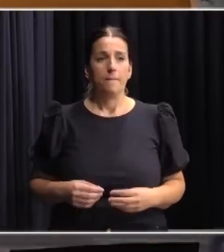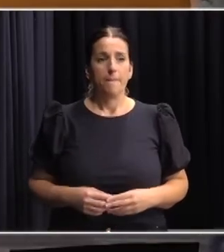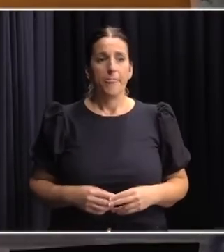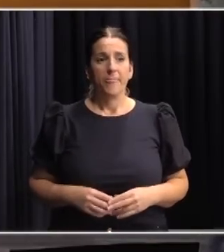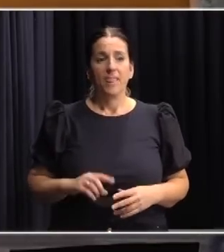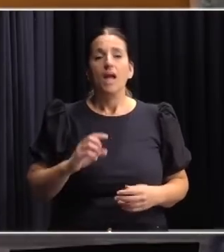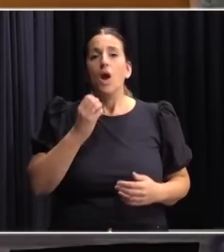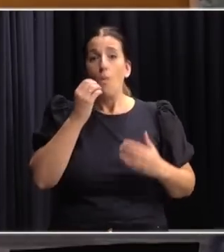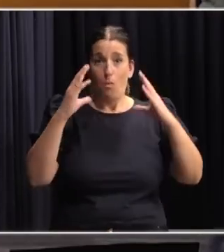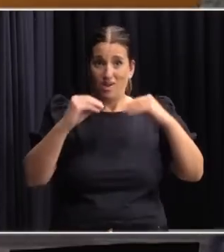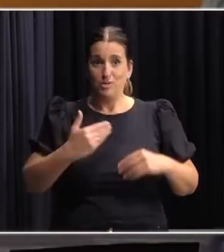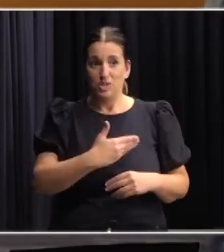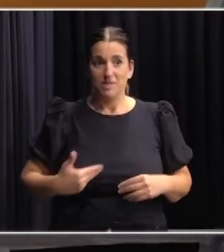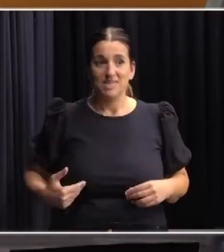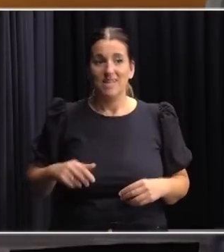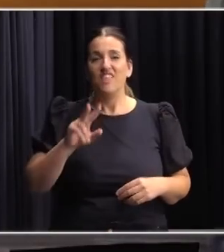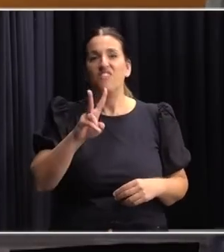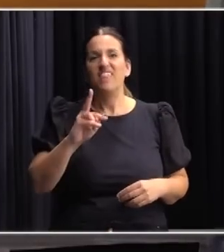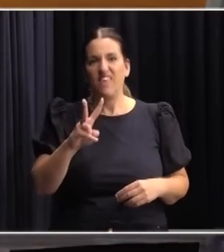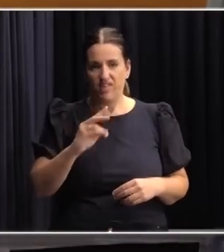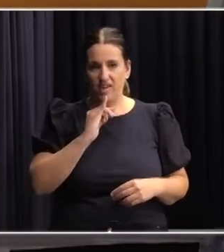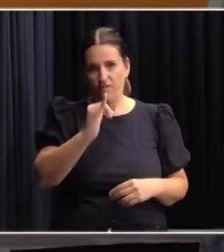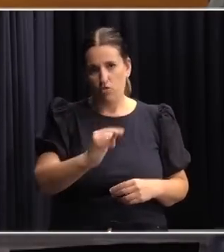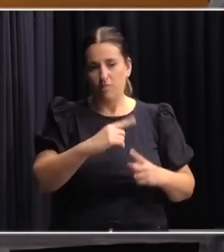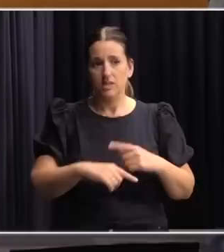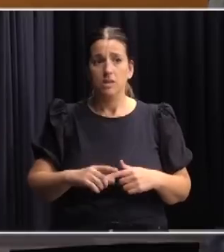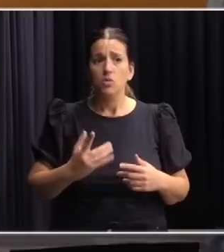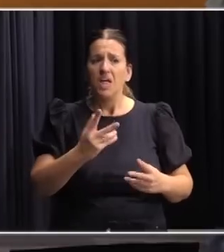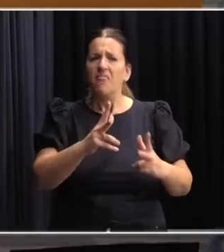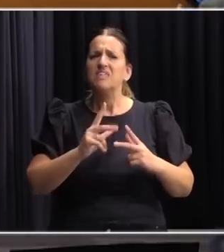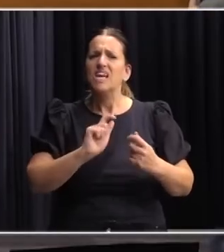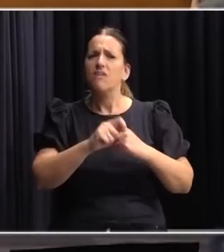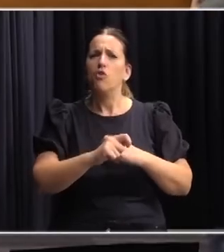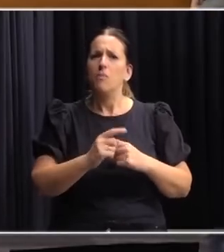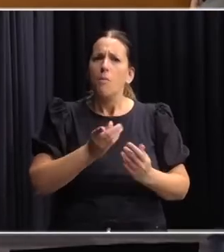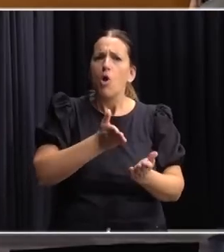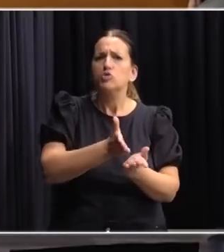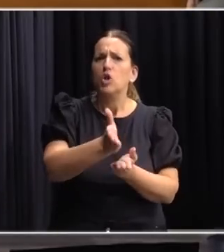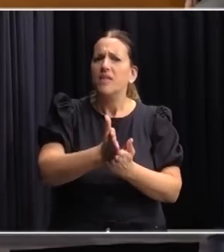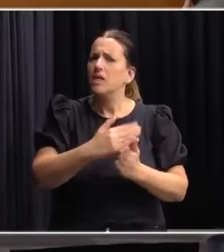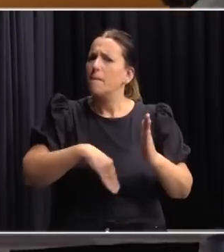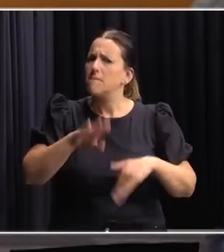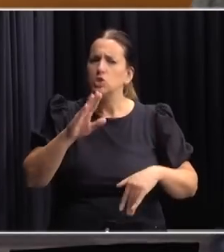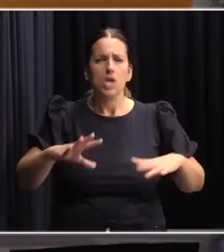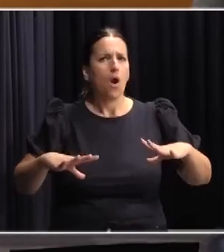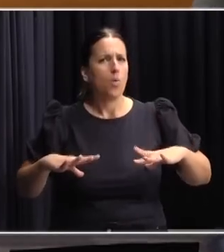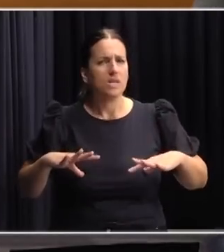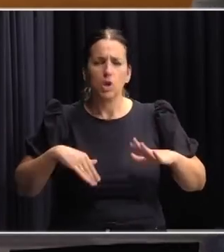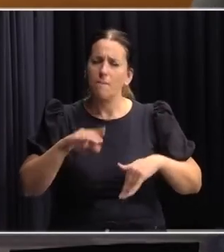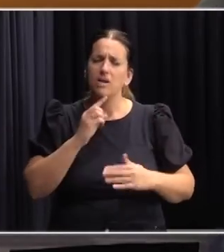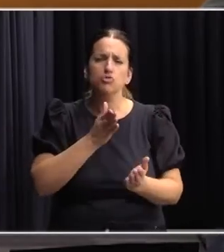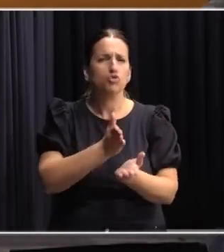¿Qué tal, presidente? ¿Cómo le va? Nicolás González, BTV Noticias. Usted recién decía que una reforma con dosis de solidaridad con la mayoría de las jubilaciones y